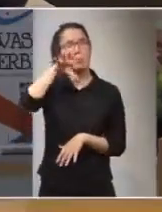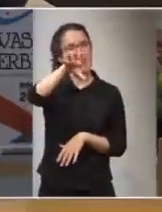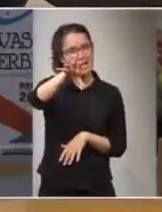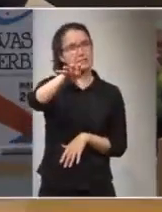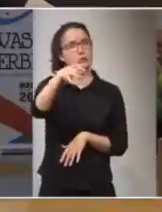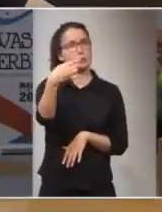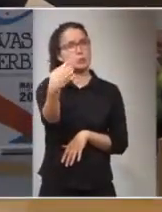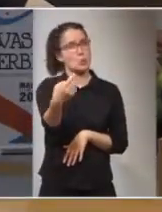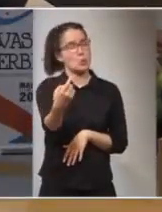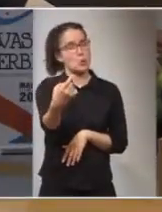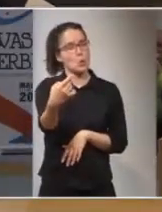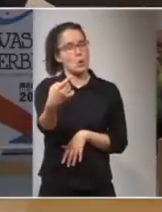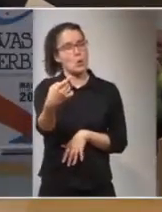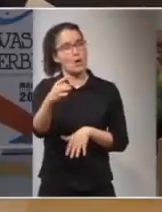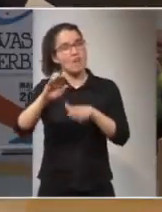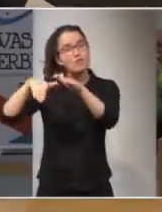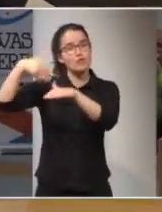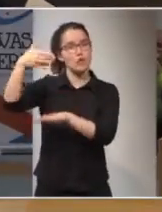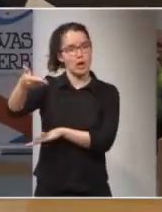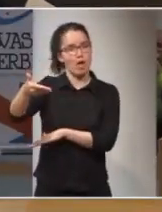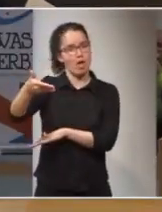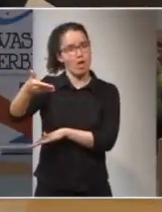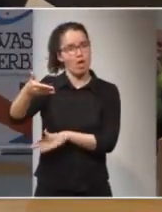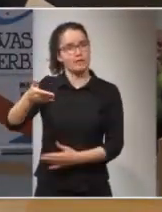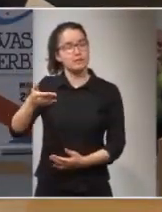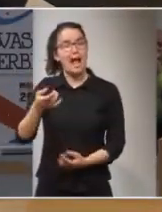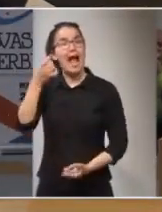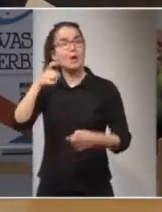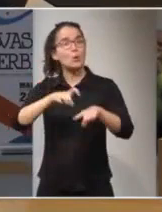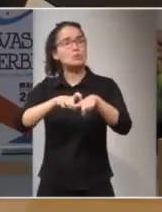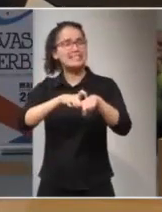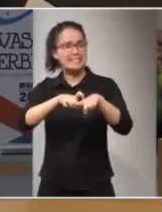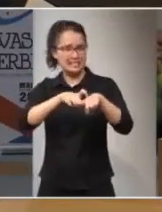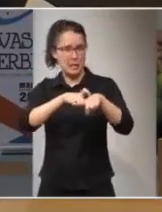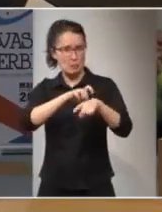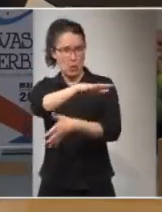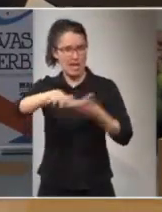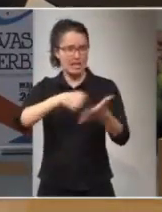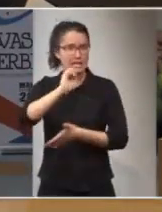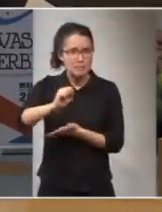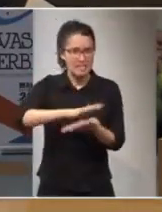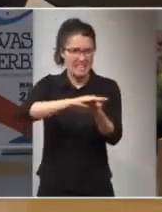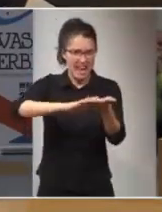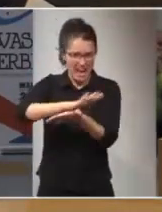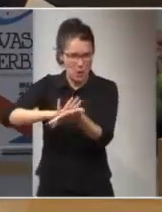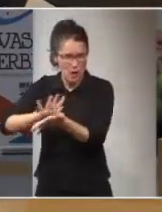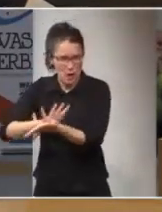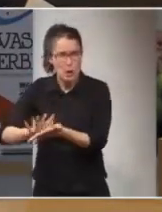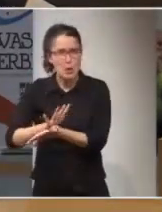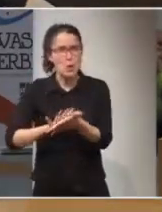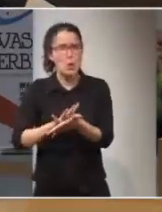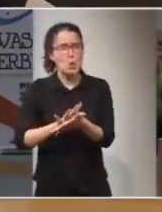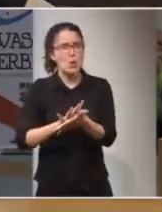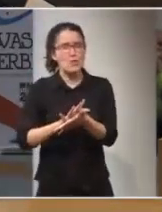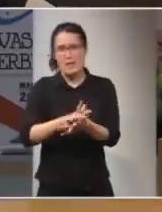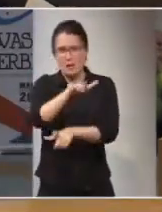hacia el exterior en determinado tipo de crímenes. Crímenes de genocidio, crímenes de lesa